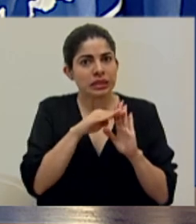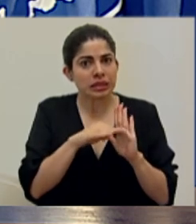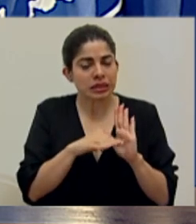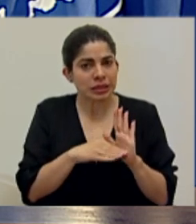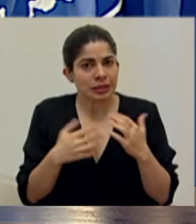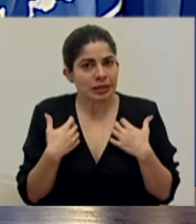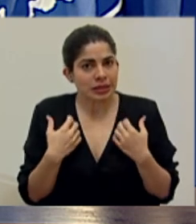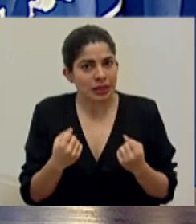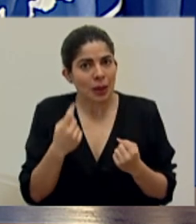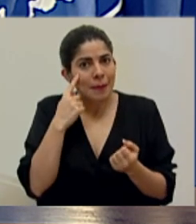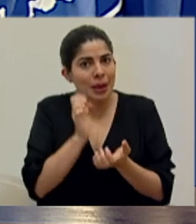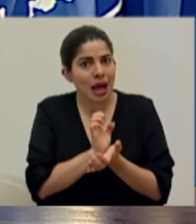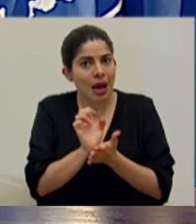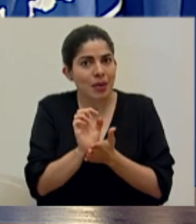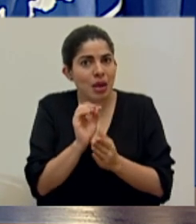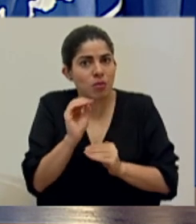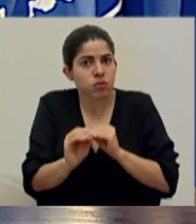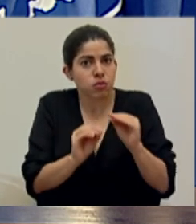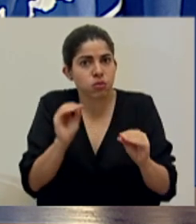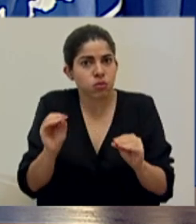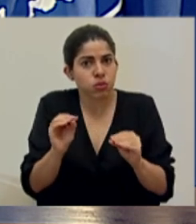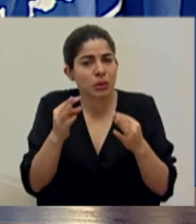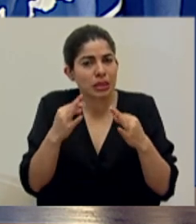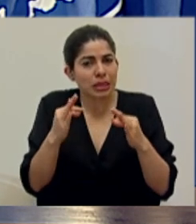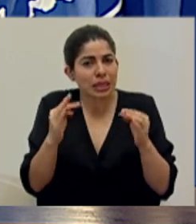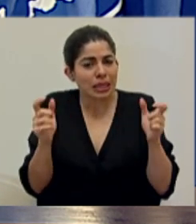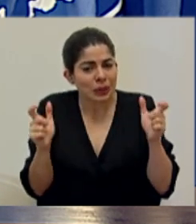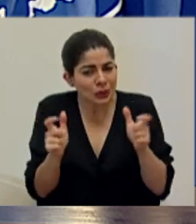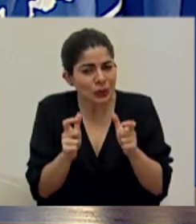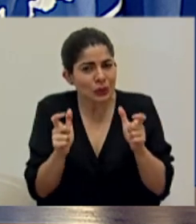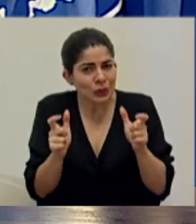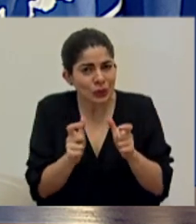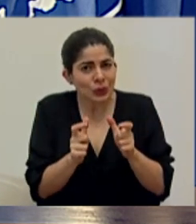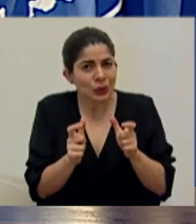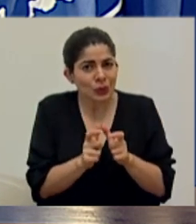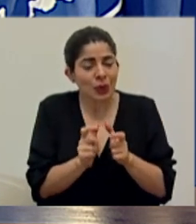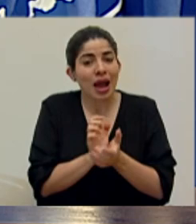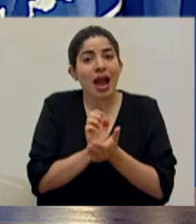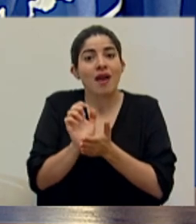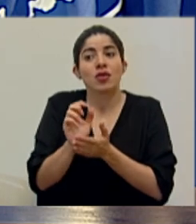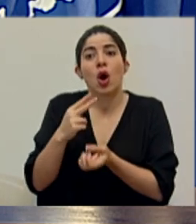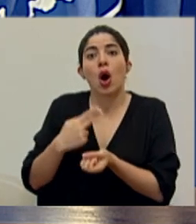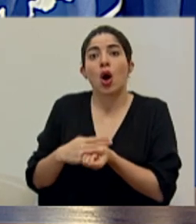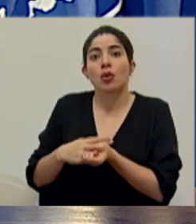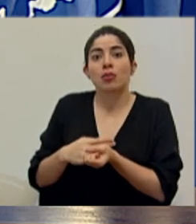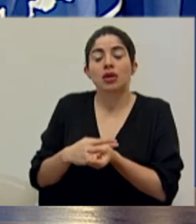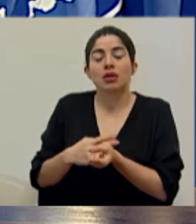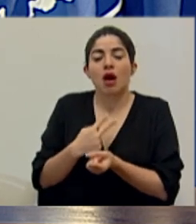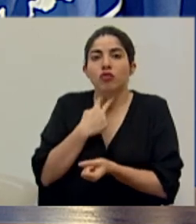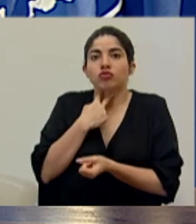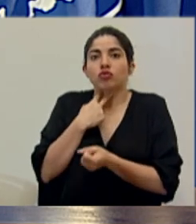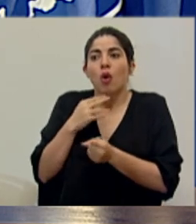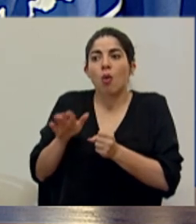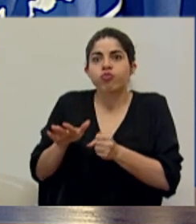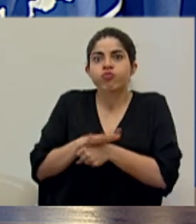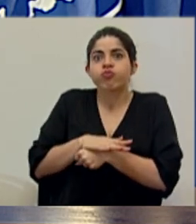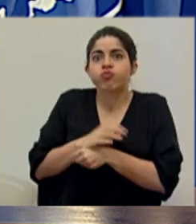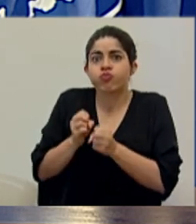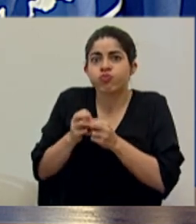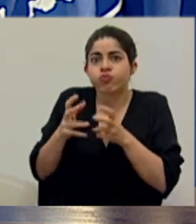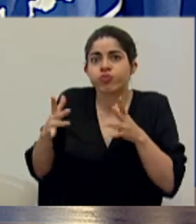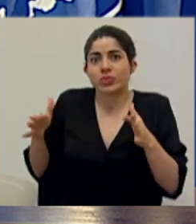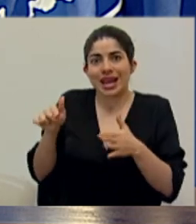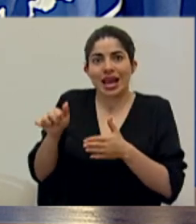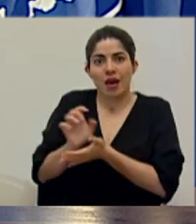contagio y para evitar que la capacidad hospitalaria se vea sobrepasada. Por eso es que es tan importante